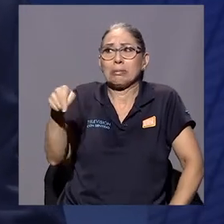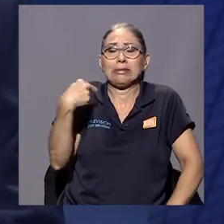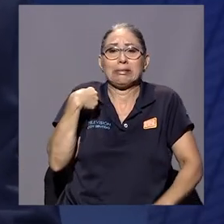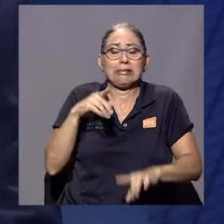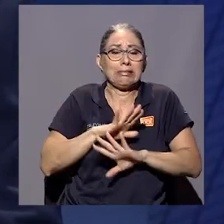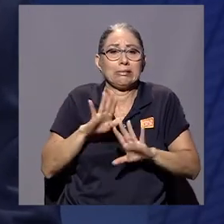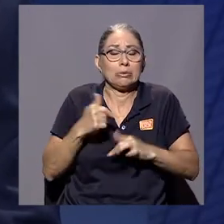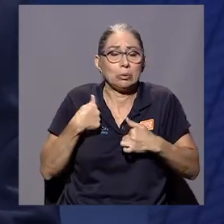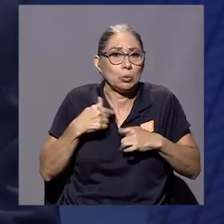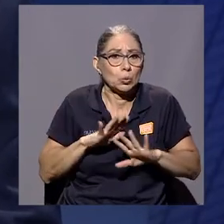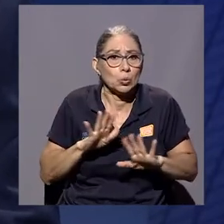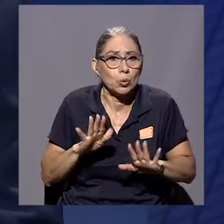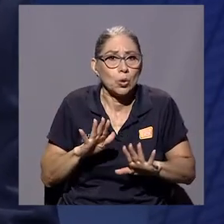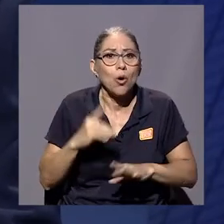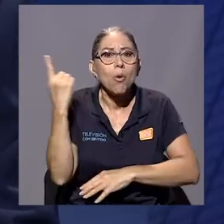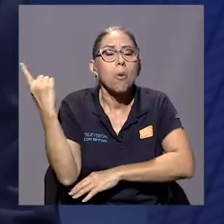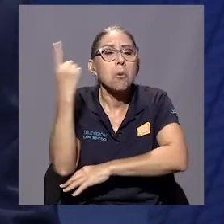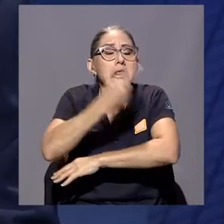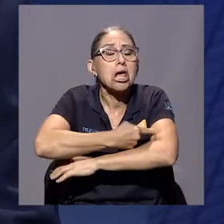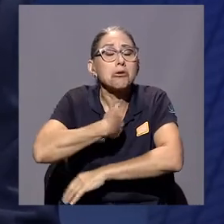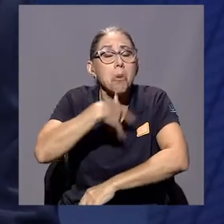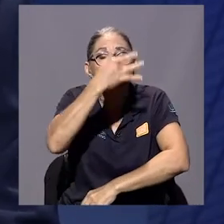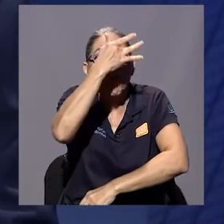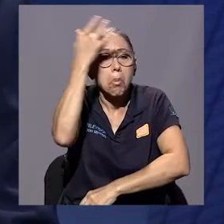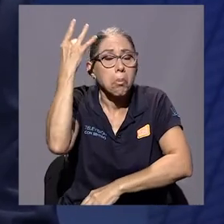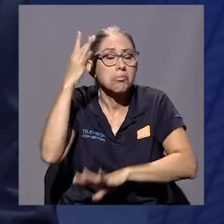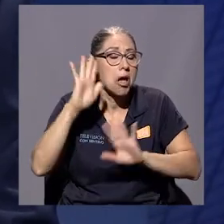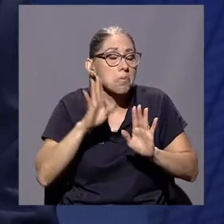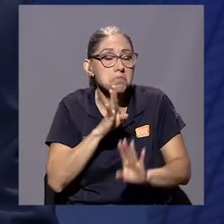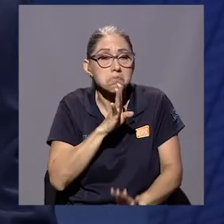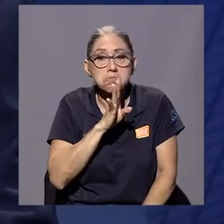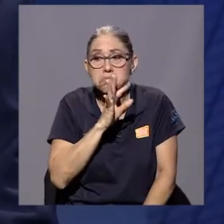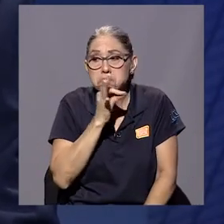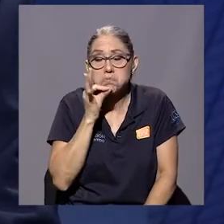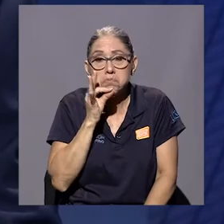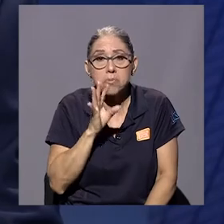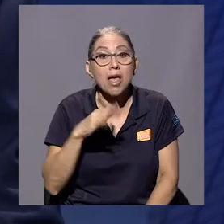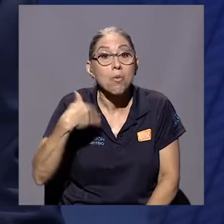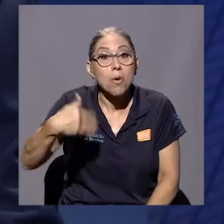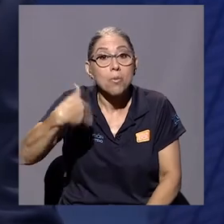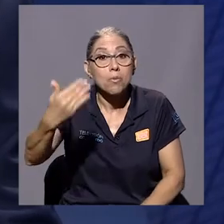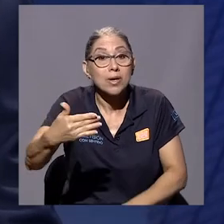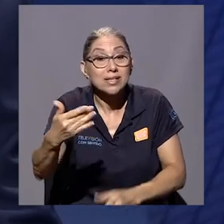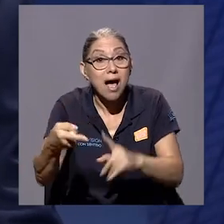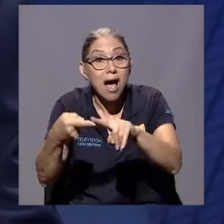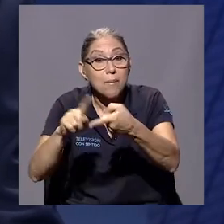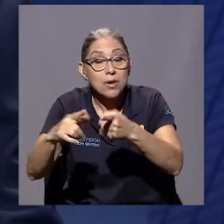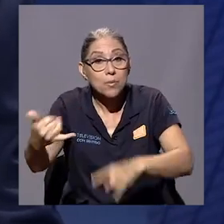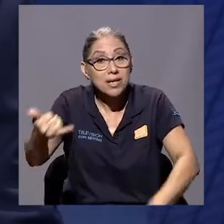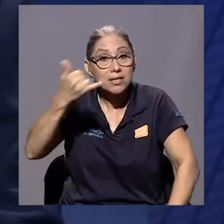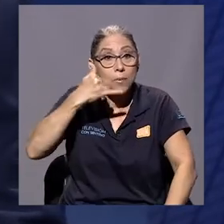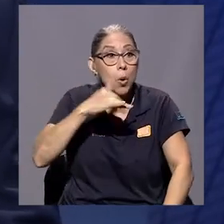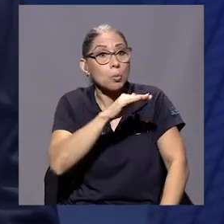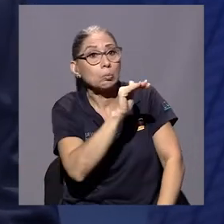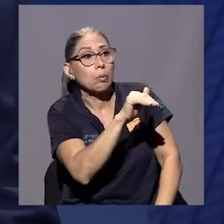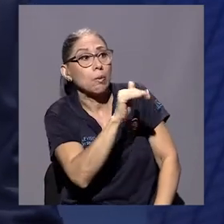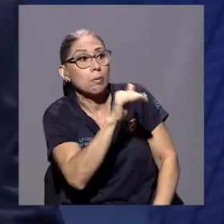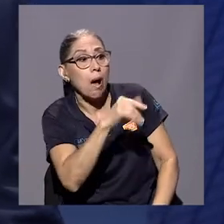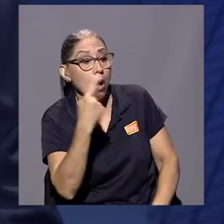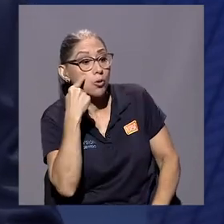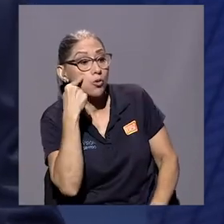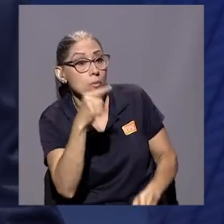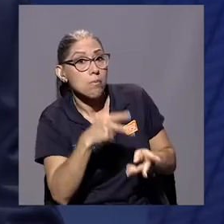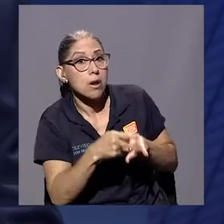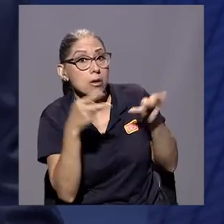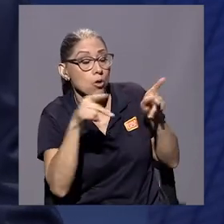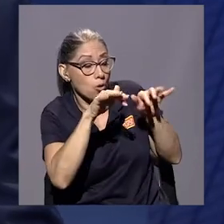Y de pronto un día se me olvidó el tema y a los días un amigo mío me llamó y me dice, mira, salió